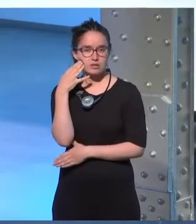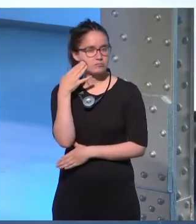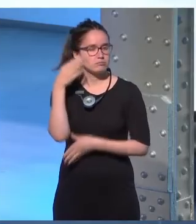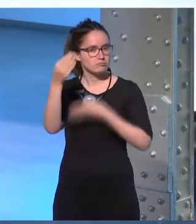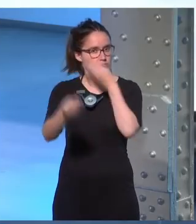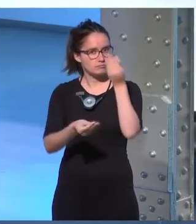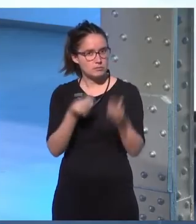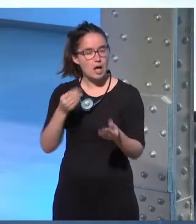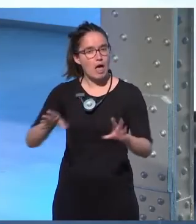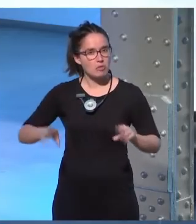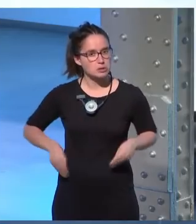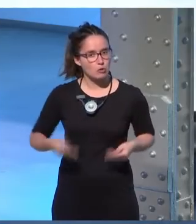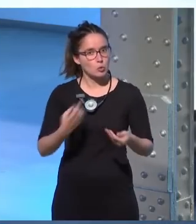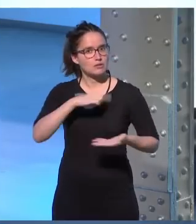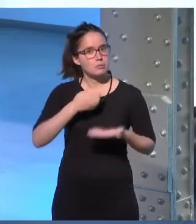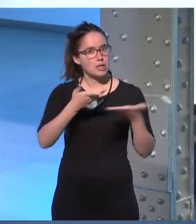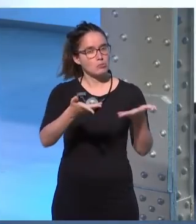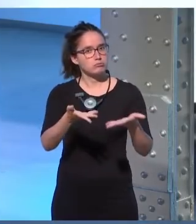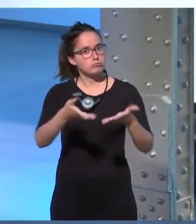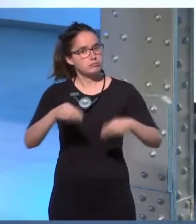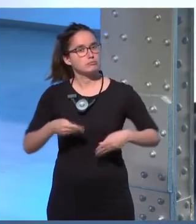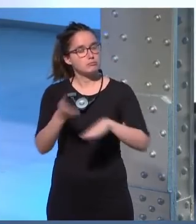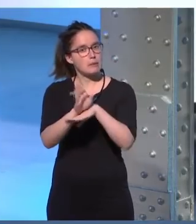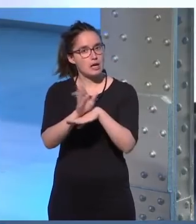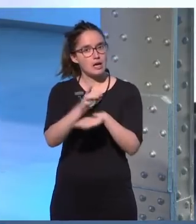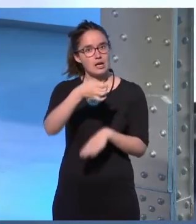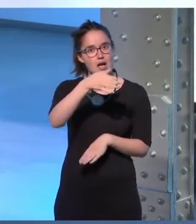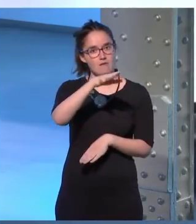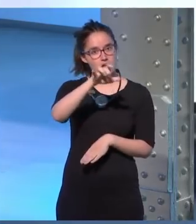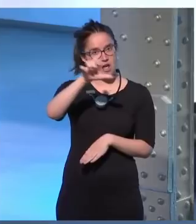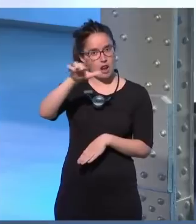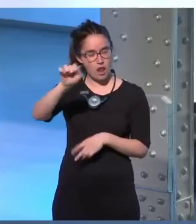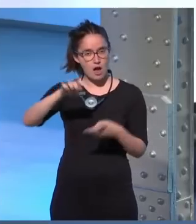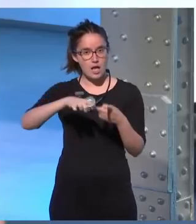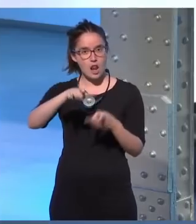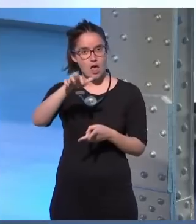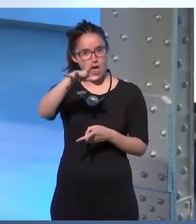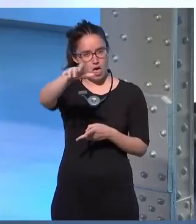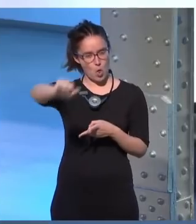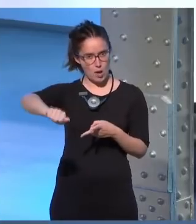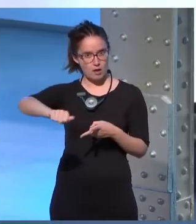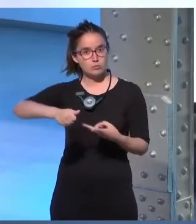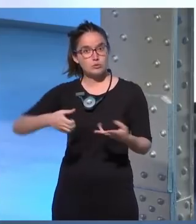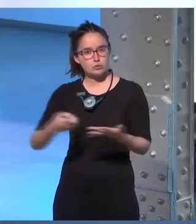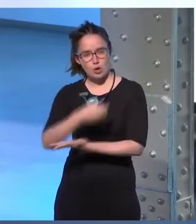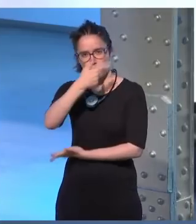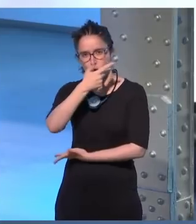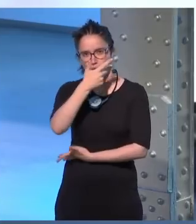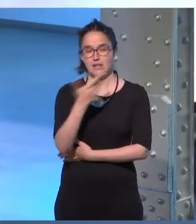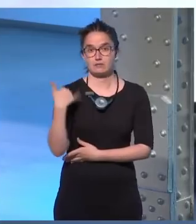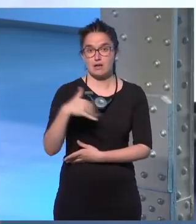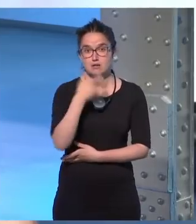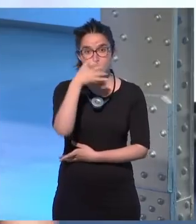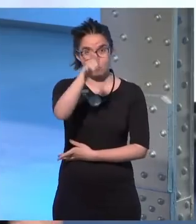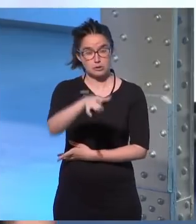decidido aceptar nuestra invitación para presentarla, tanto Gabriela Campbell como Laura Fernández. Yo creo que todos las conocéis, y si